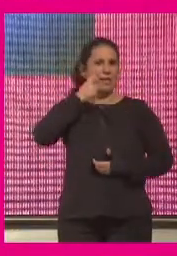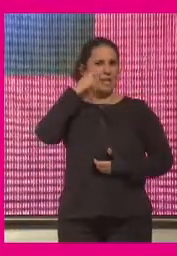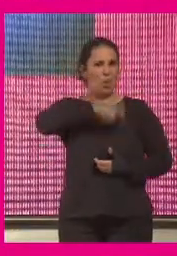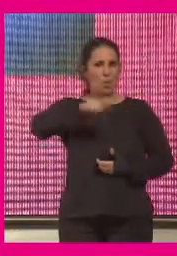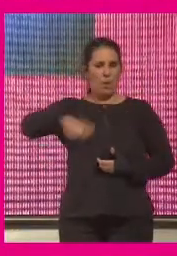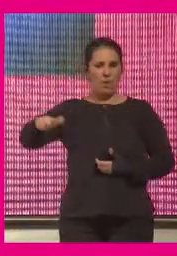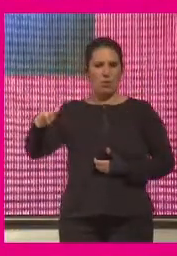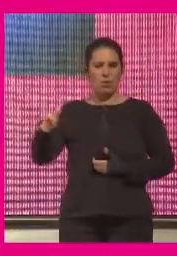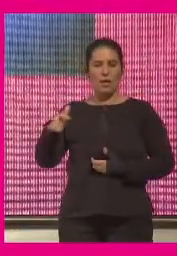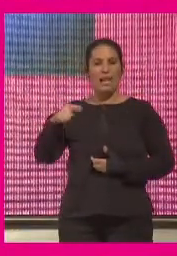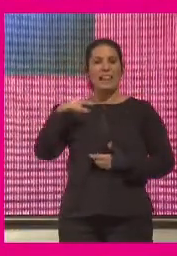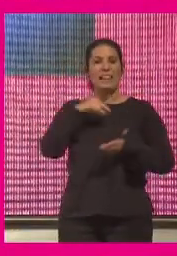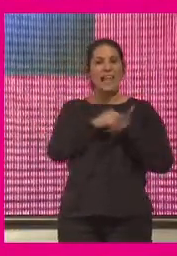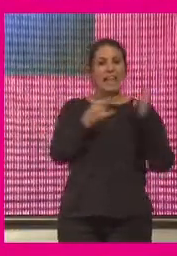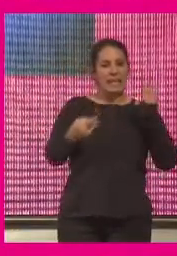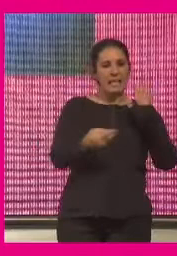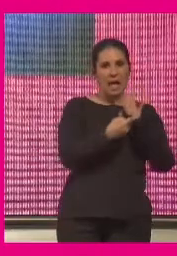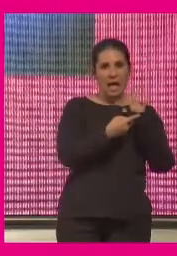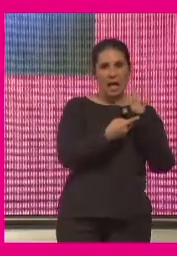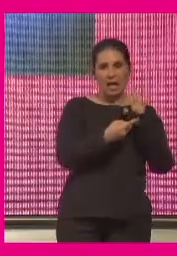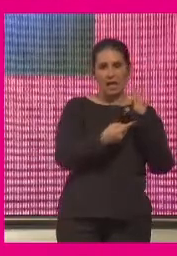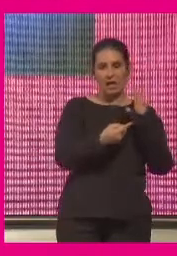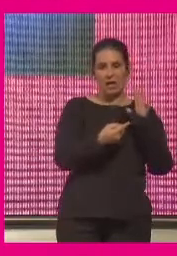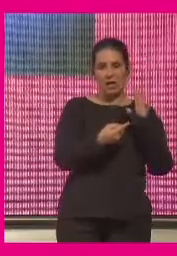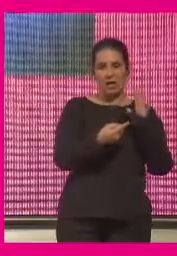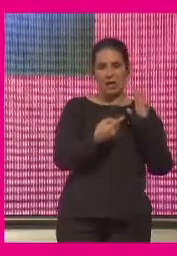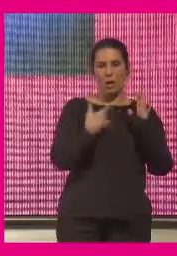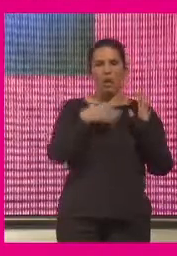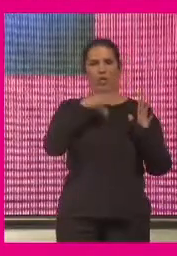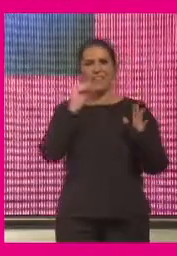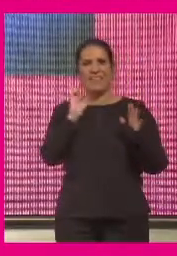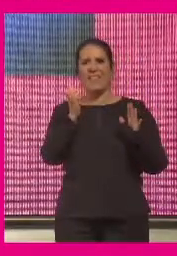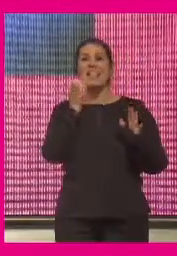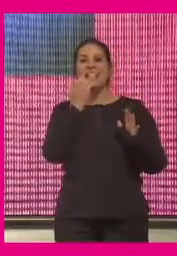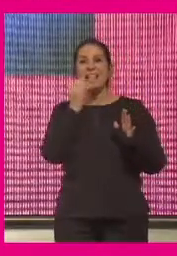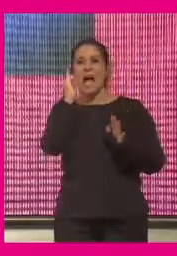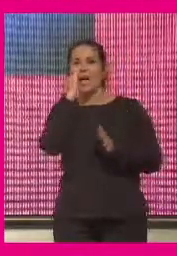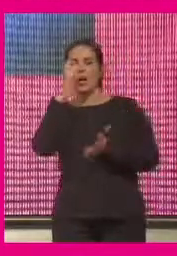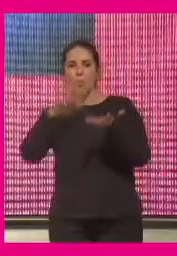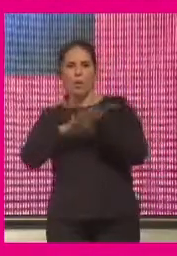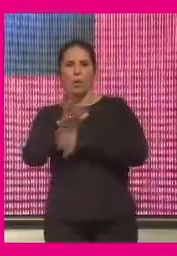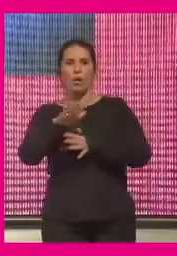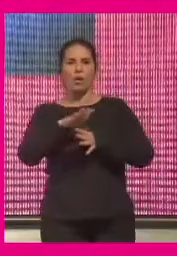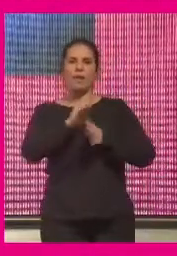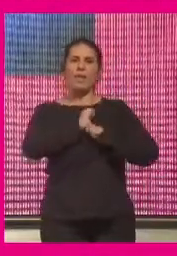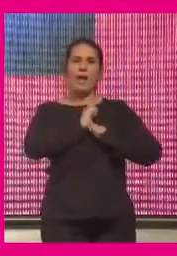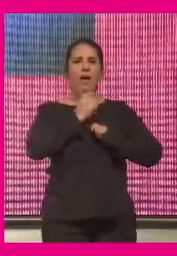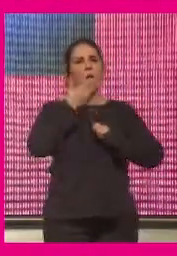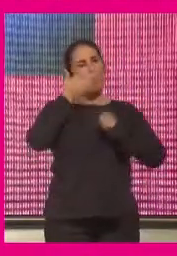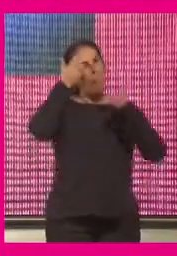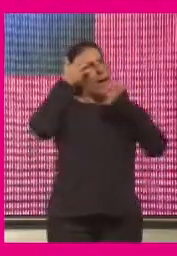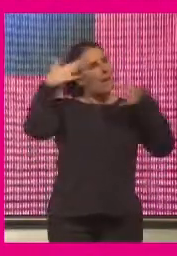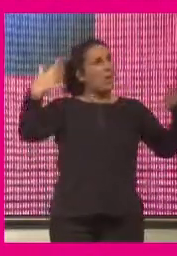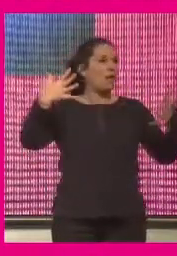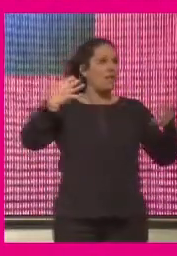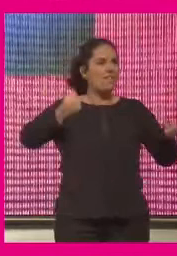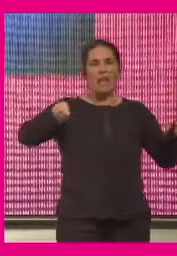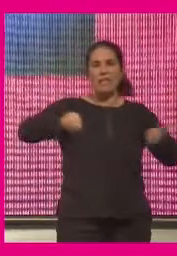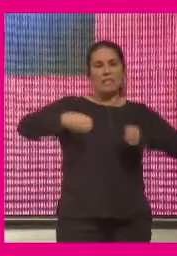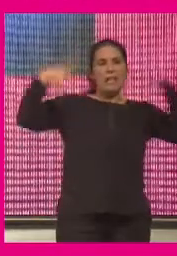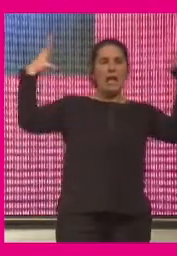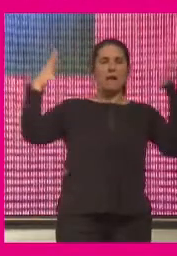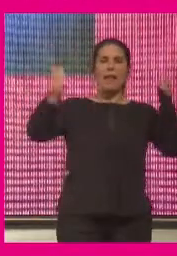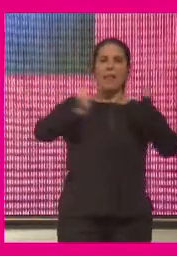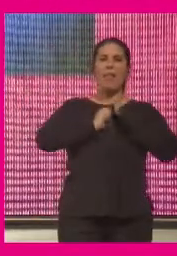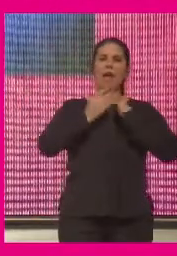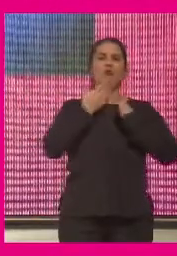técnica decía Ortega no puede entenderse sin el componente de fantasía y de imaginación que hace de ella